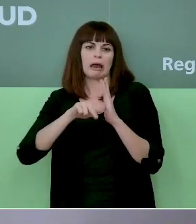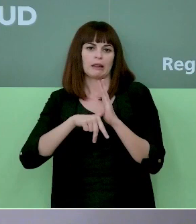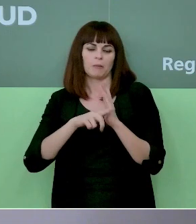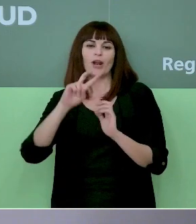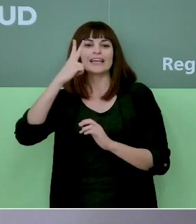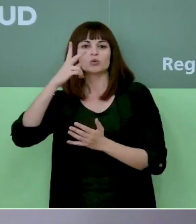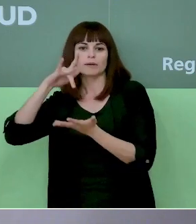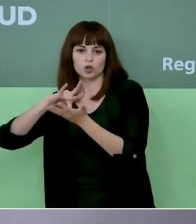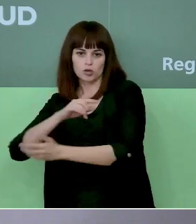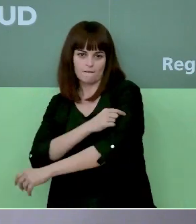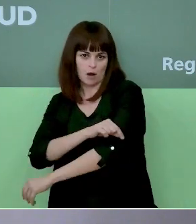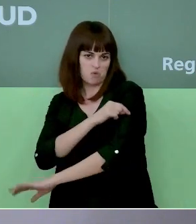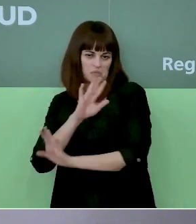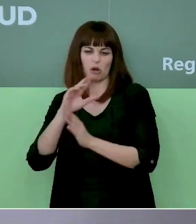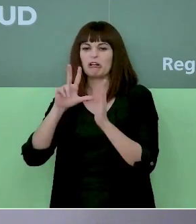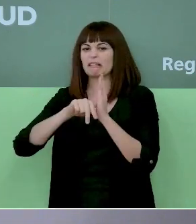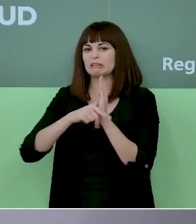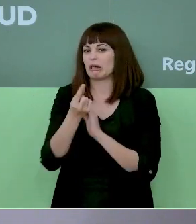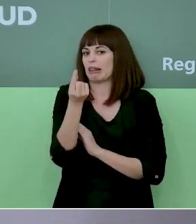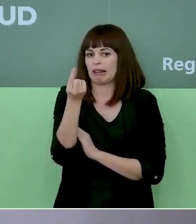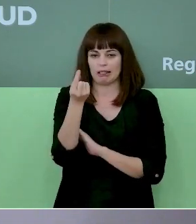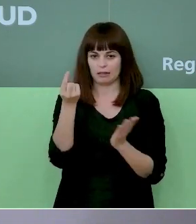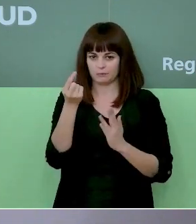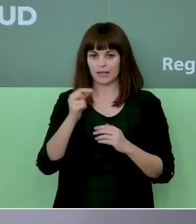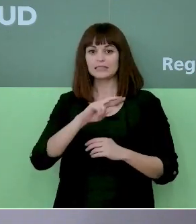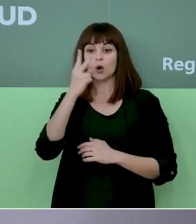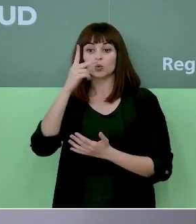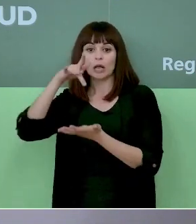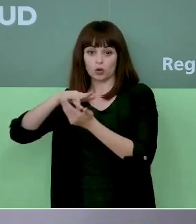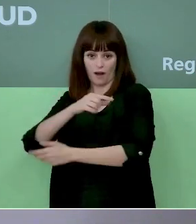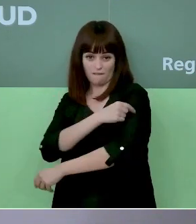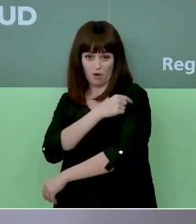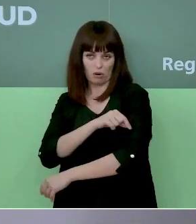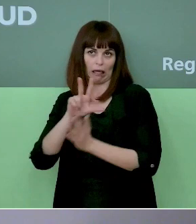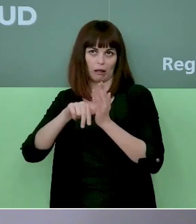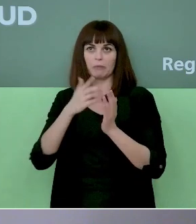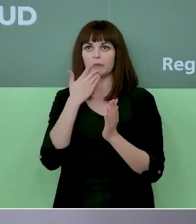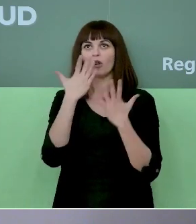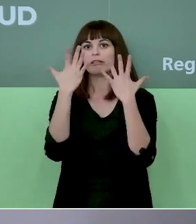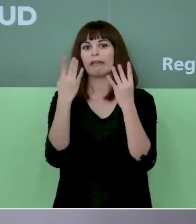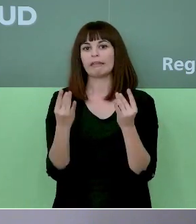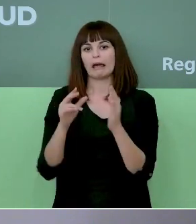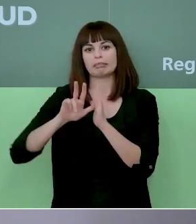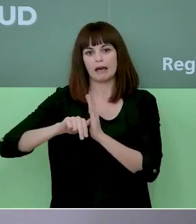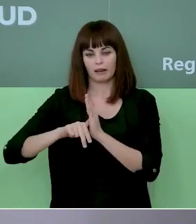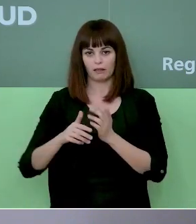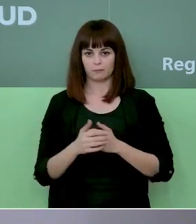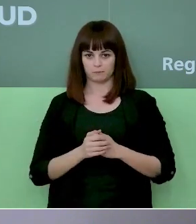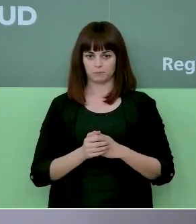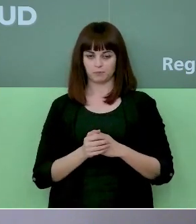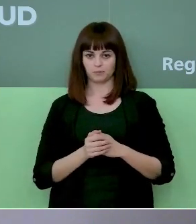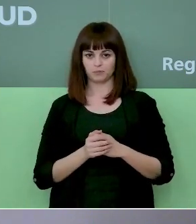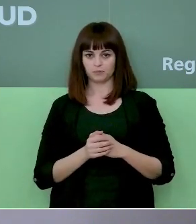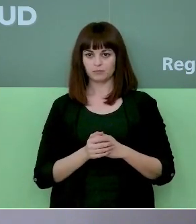dosis. Retrasos mínimos en segundas dosis de, bueno, pues, de 10 días en aquellas personas que no están